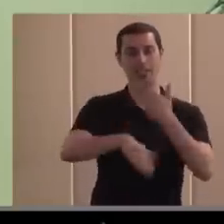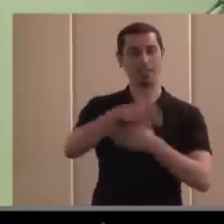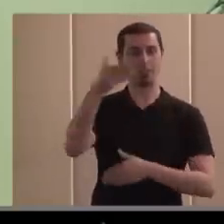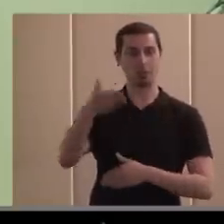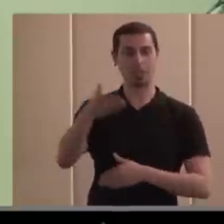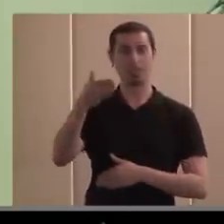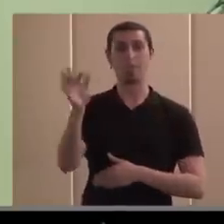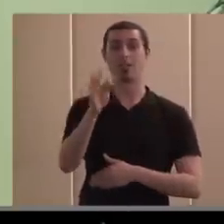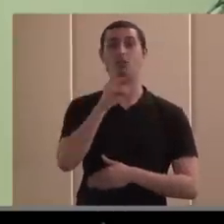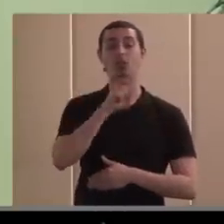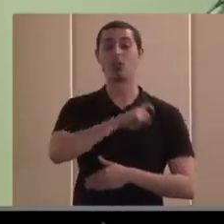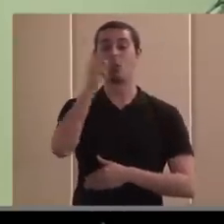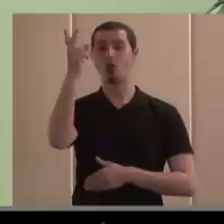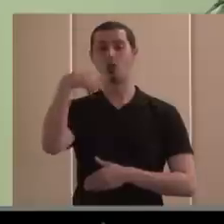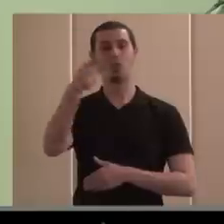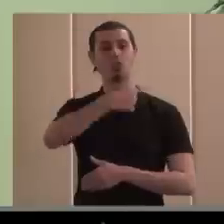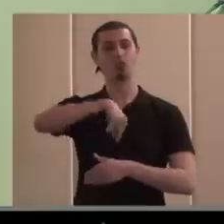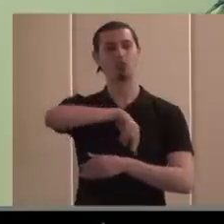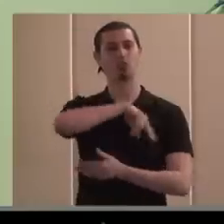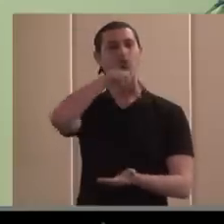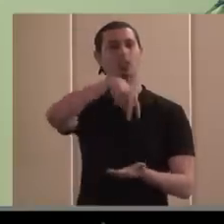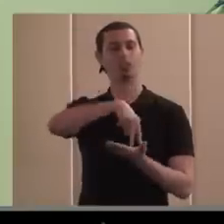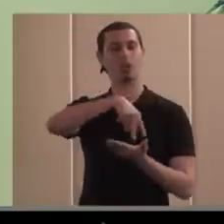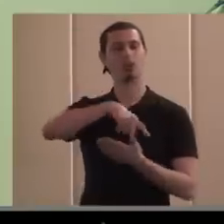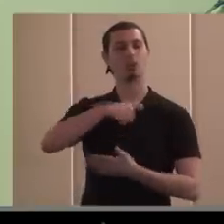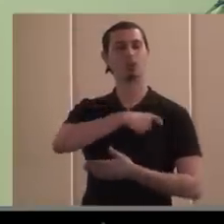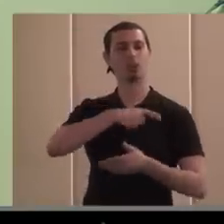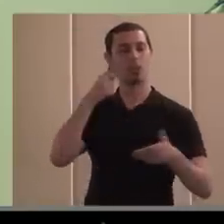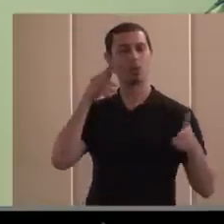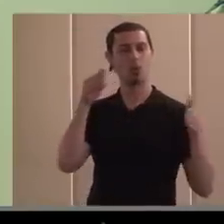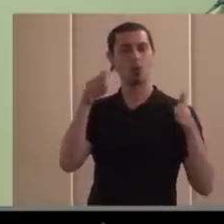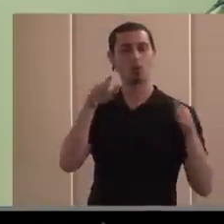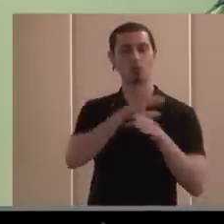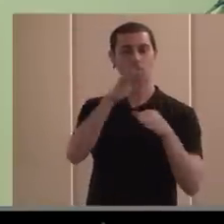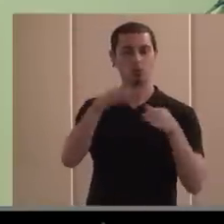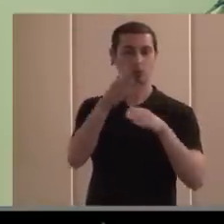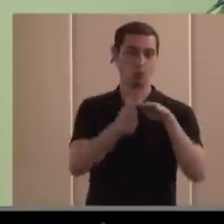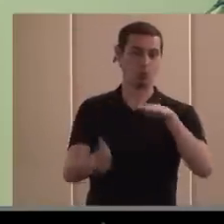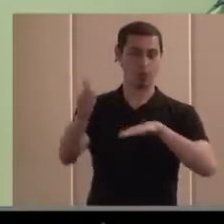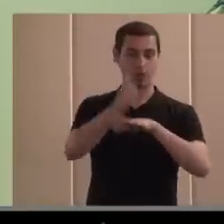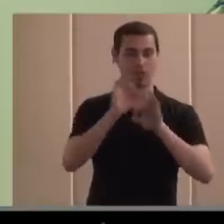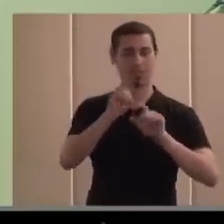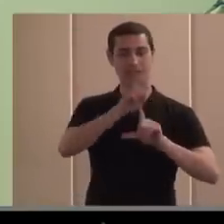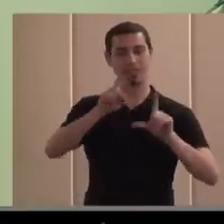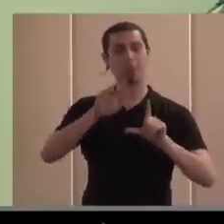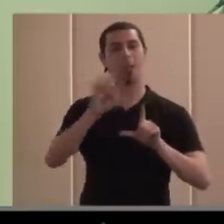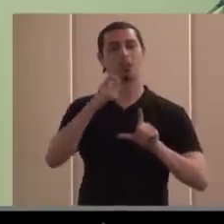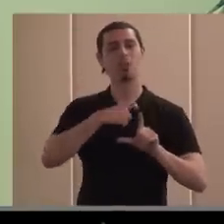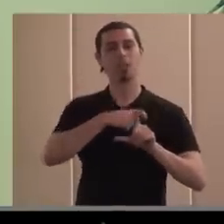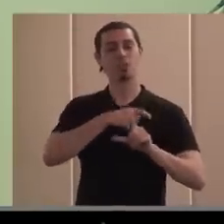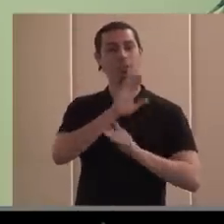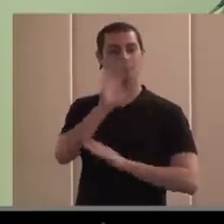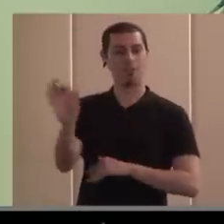y la Fundación 11 en ese sentido estamos presentes en el Consejo Superior de Estadística y también en su comisión permanente en la que